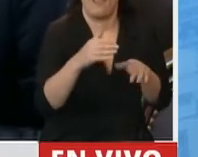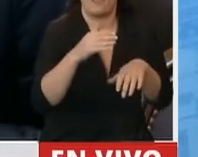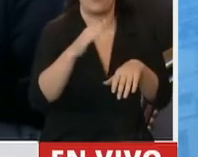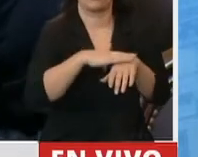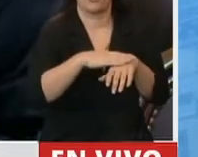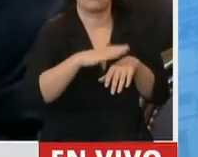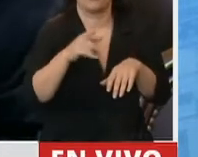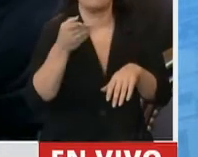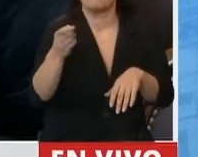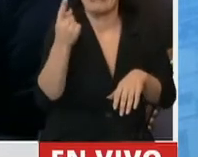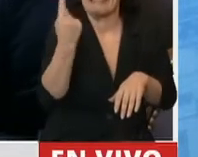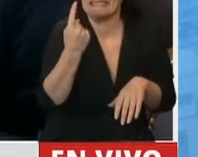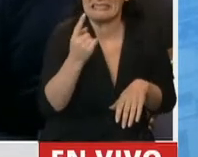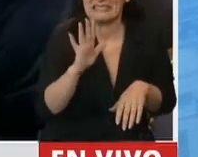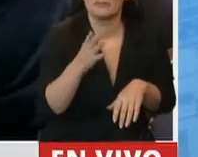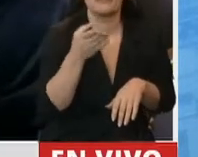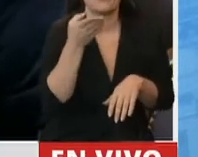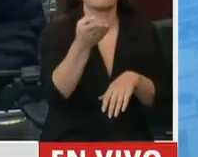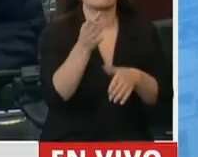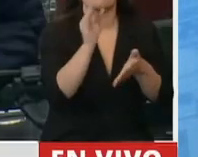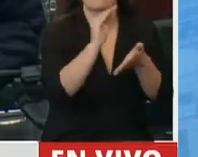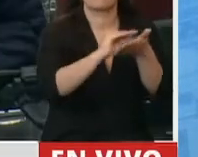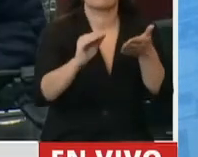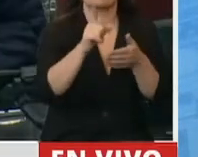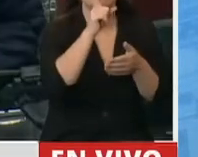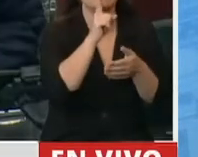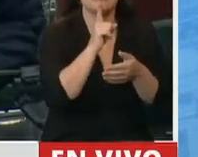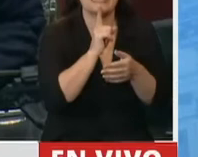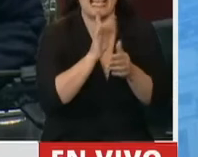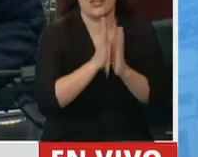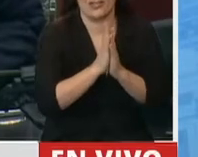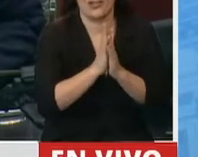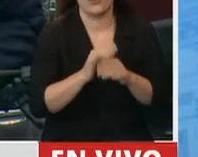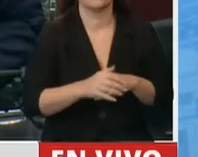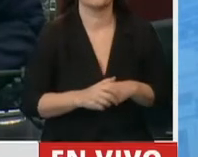Un segundo, diputado. Les pido, diputadas, si pueden hacer un poco de silencio.